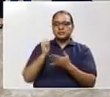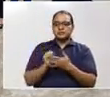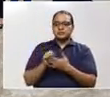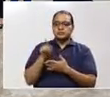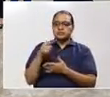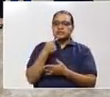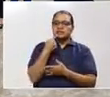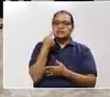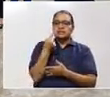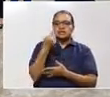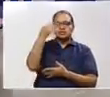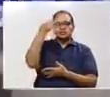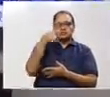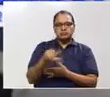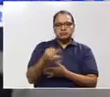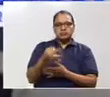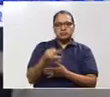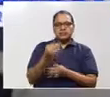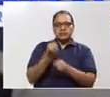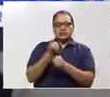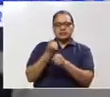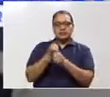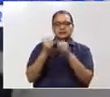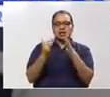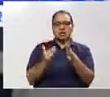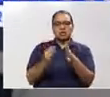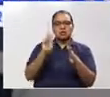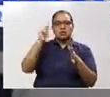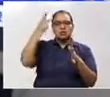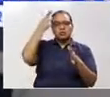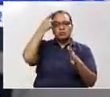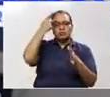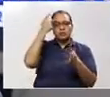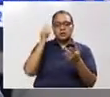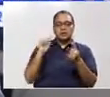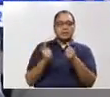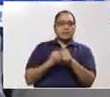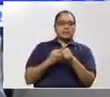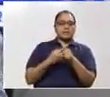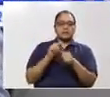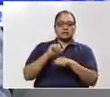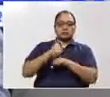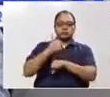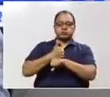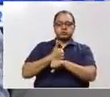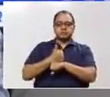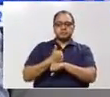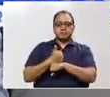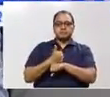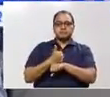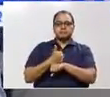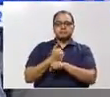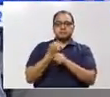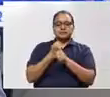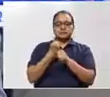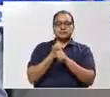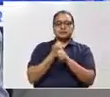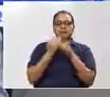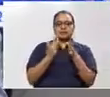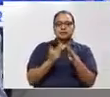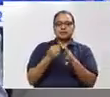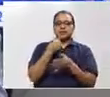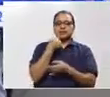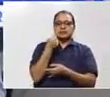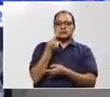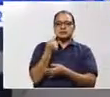quien tiene que garantizar el principal ejercicio y el primer ejercicio de estabilidad laboral y de sostenibilidad de los empleos.